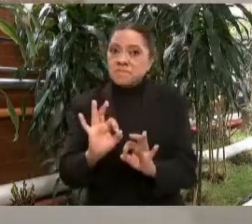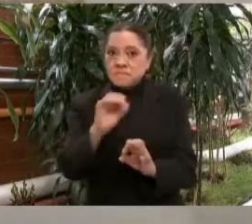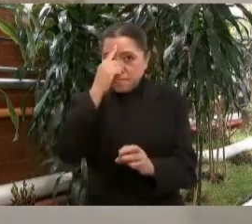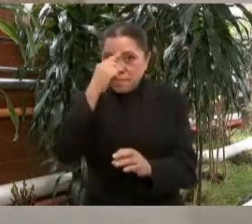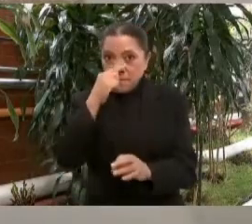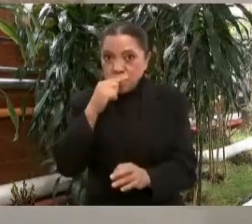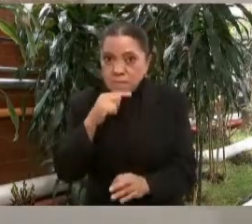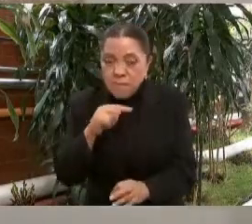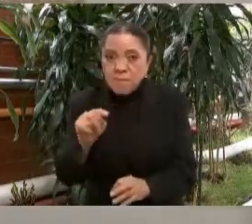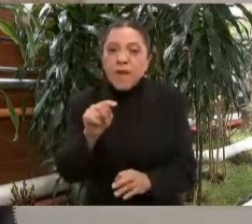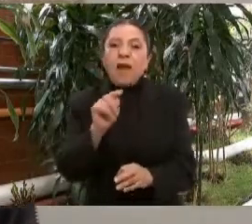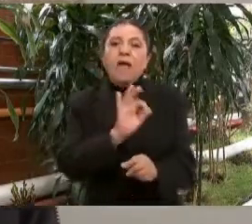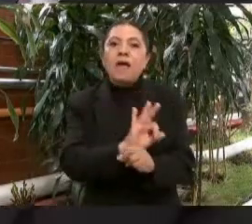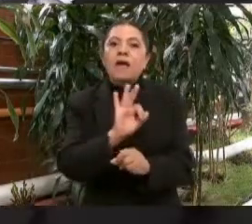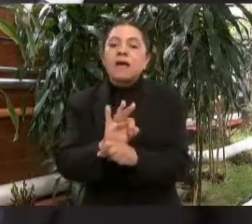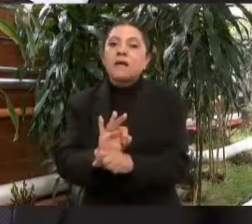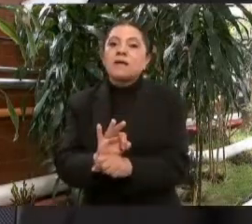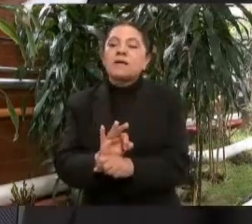atender cuatro